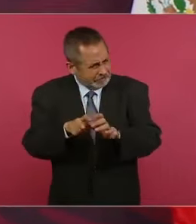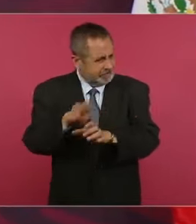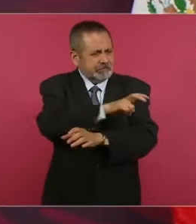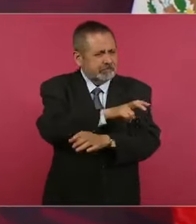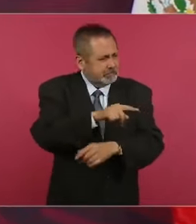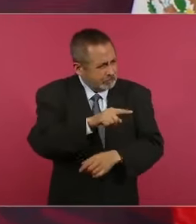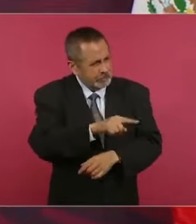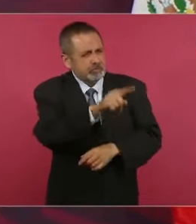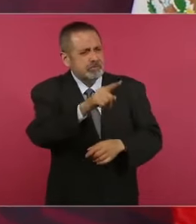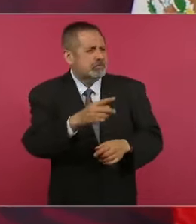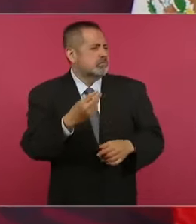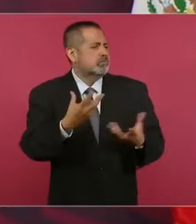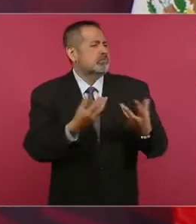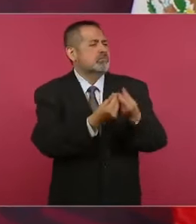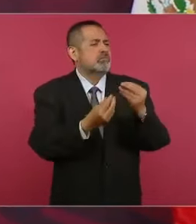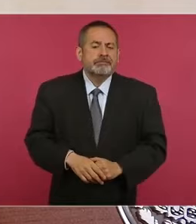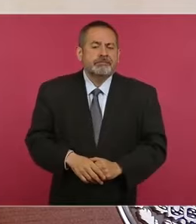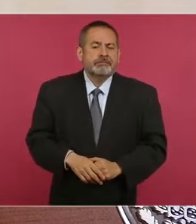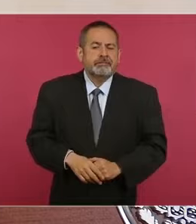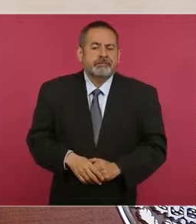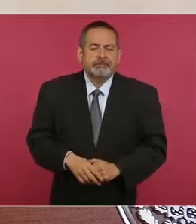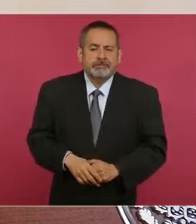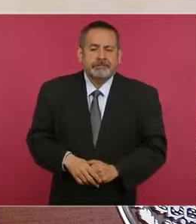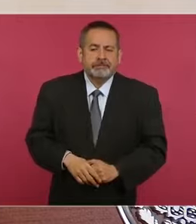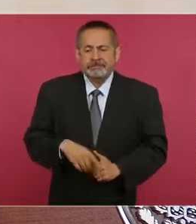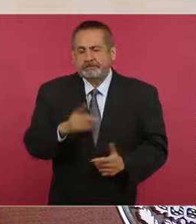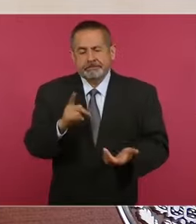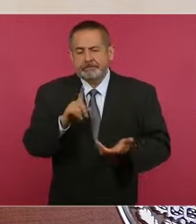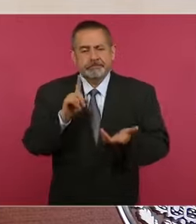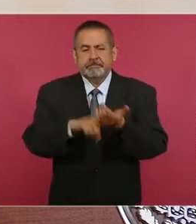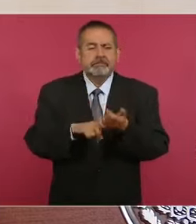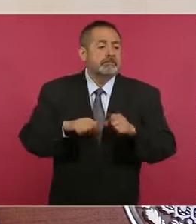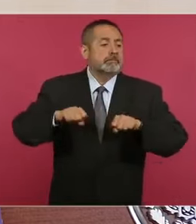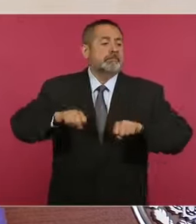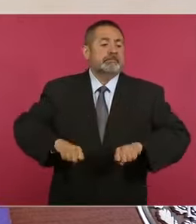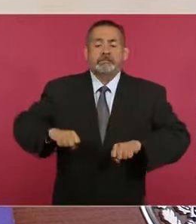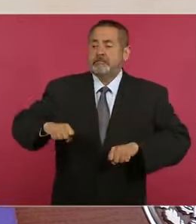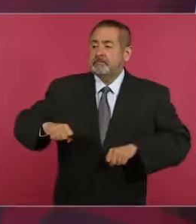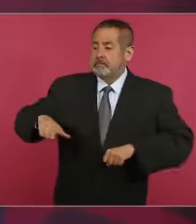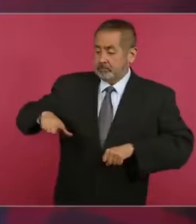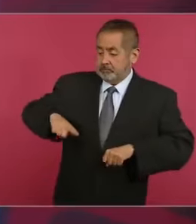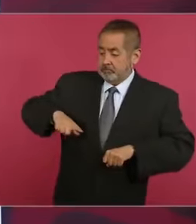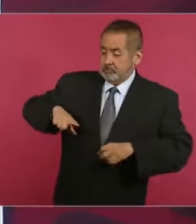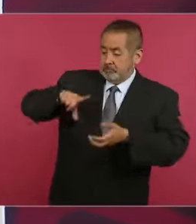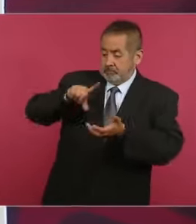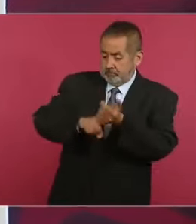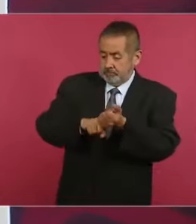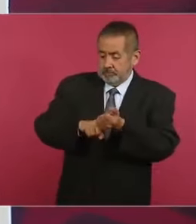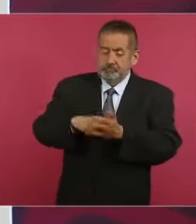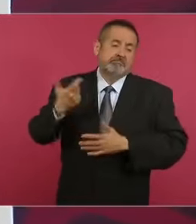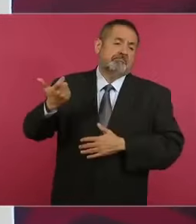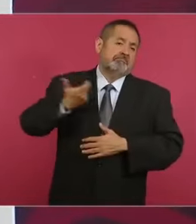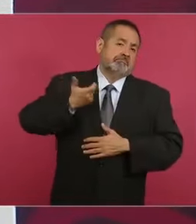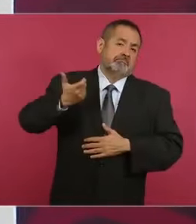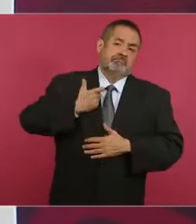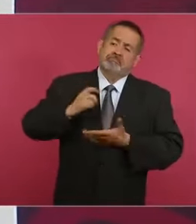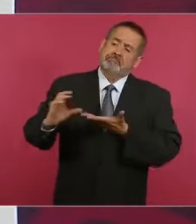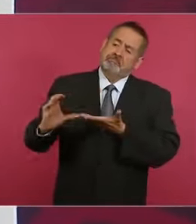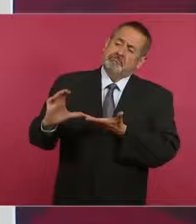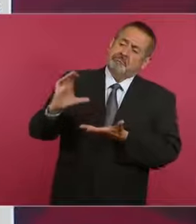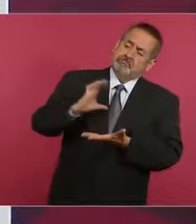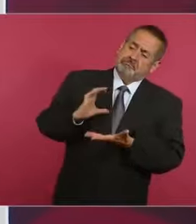para defender a los potentados, pero no vivir del presupuesto, además